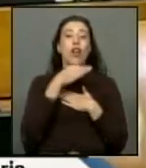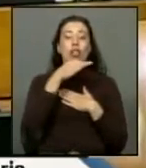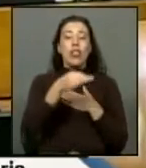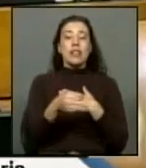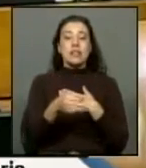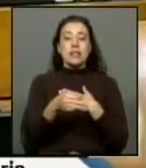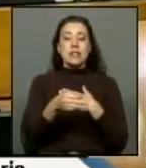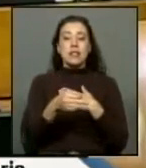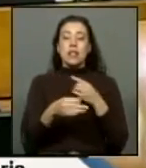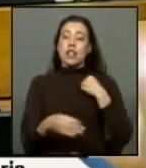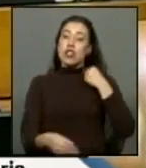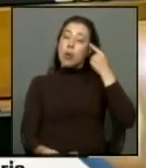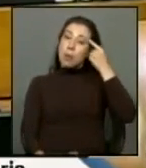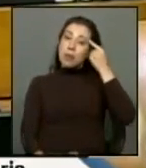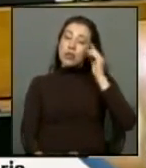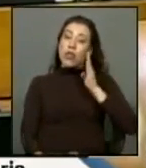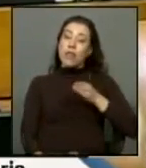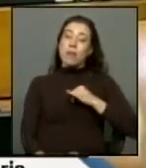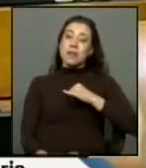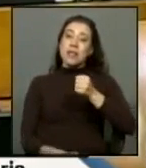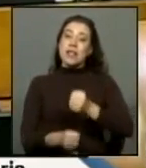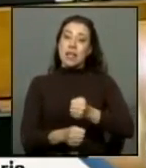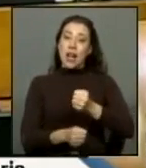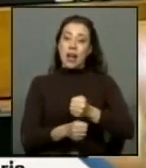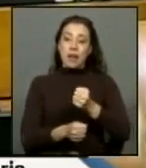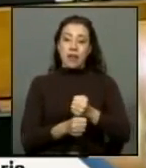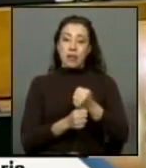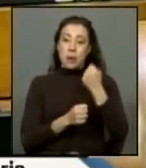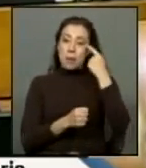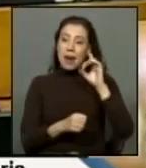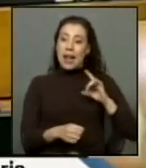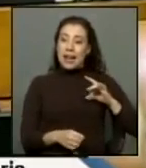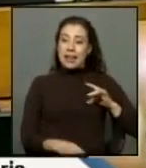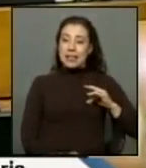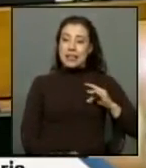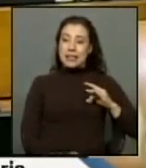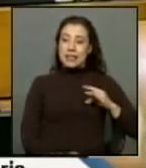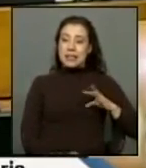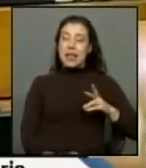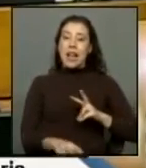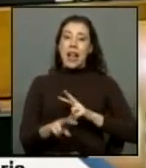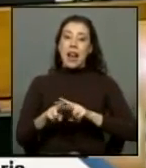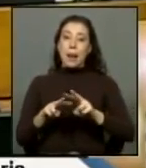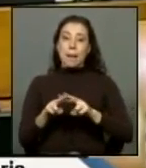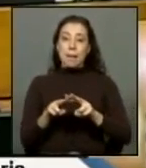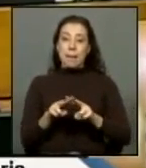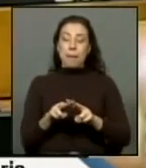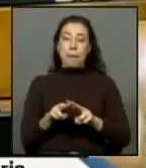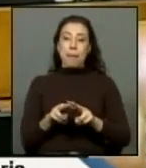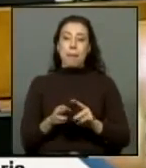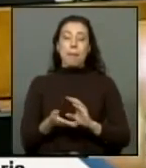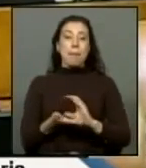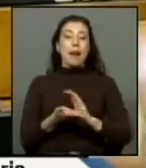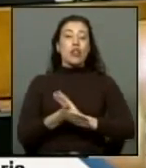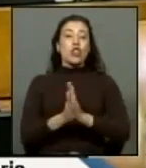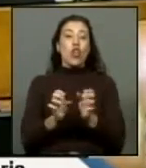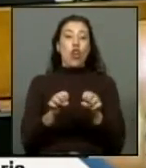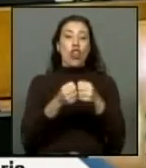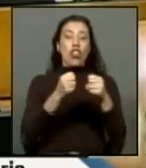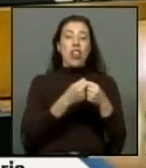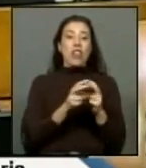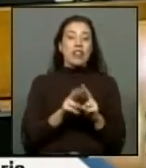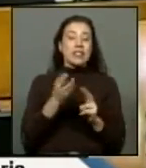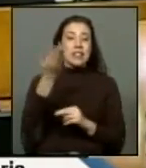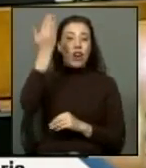que creo que tenemos que seguir trabajando para que en Chile se repara se reparen todos los daños que se